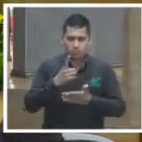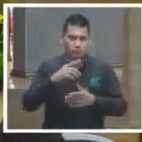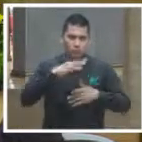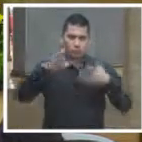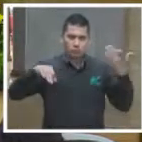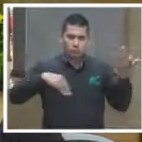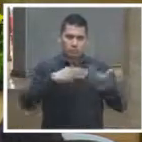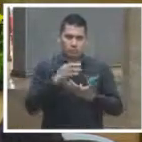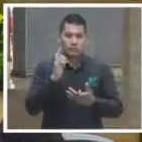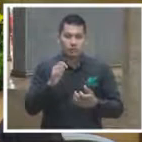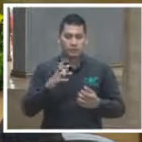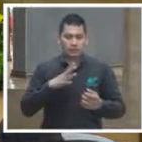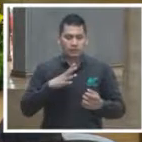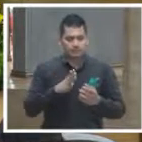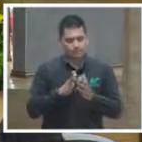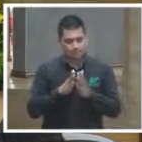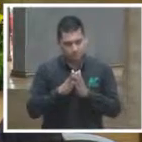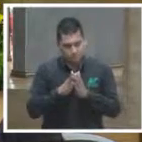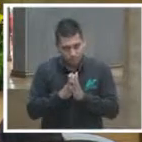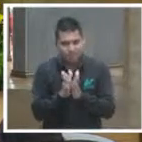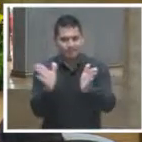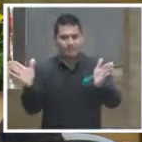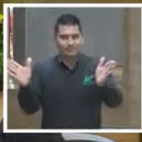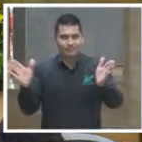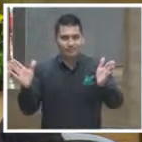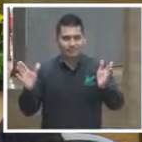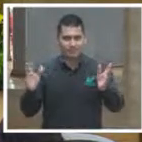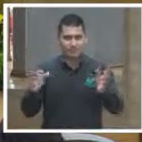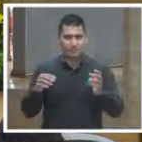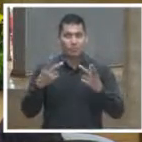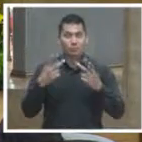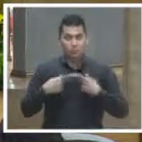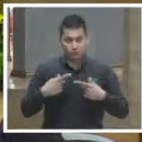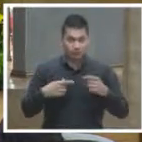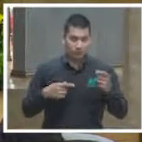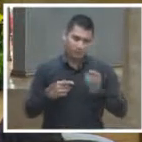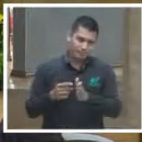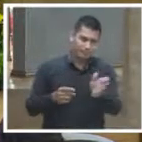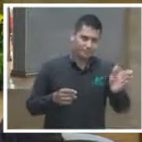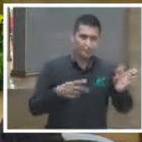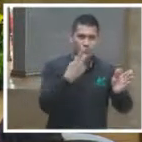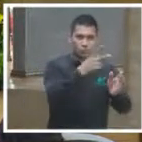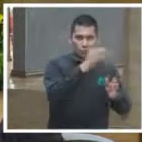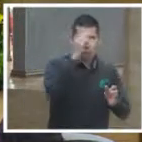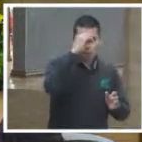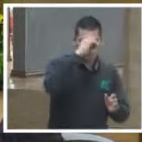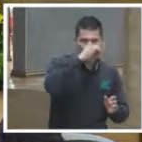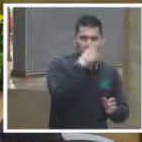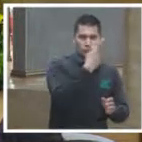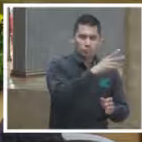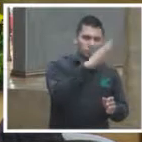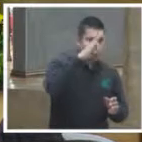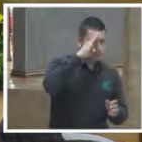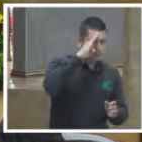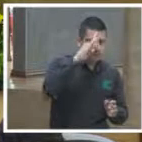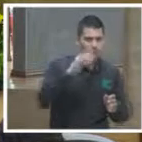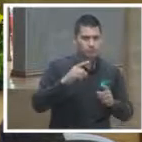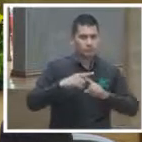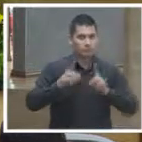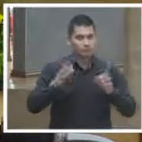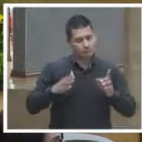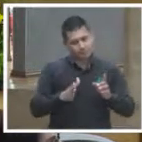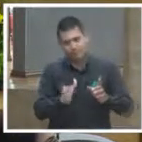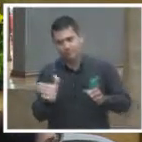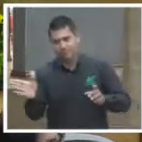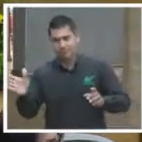una separación con la opinión pública con la sociedad y estas